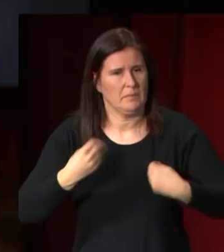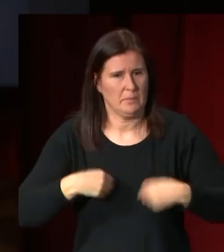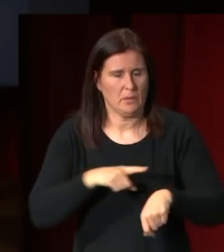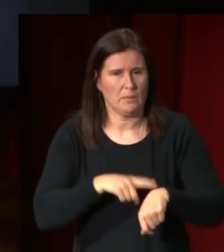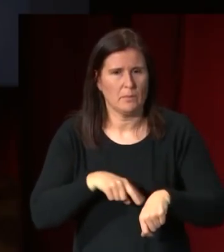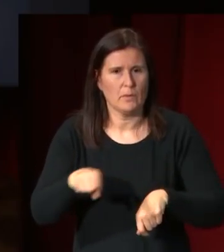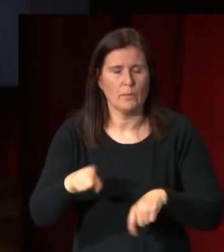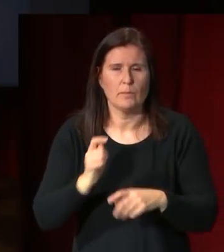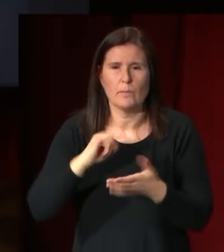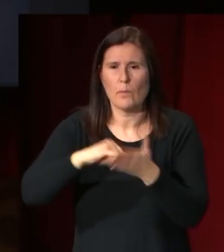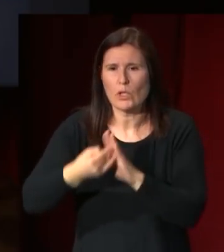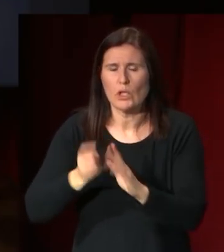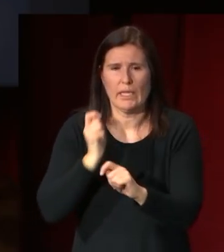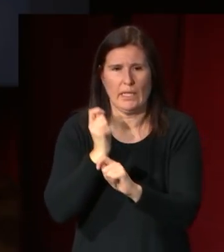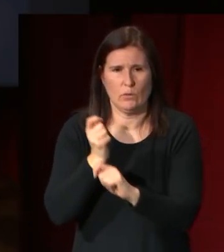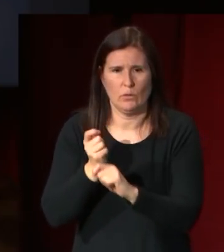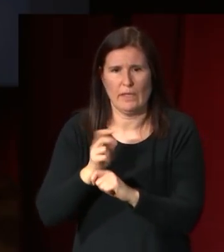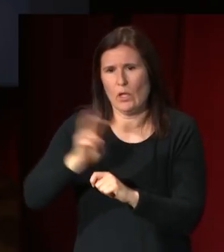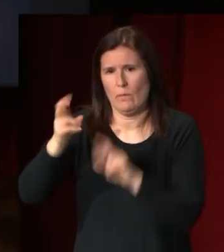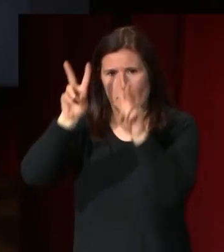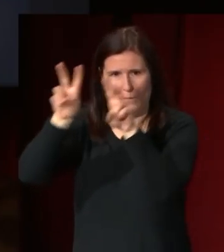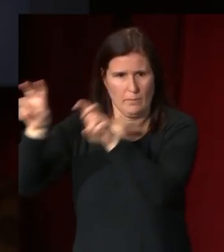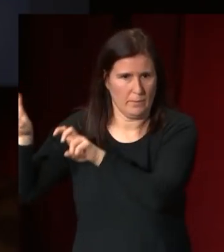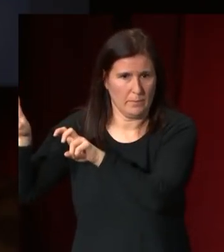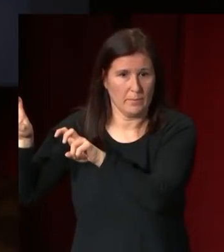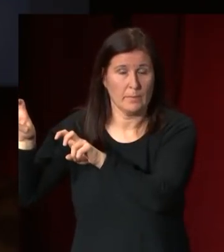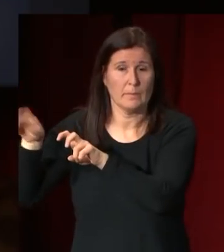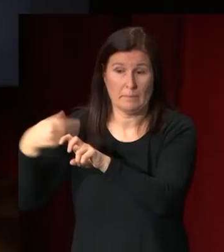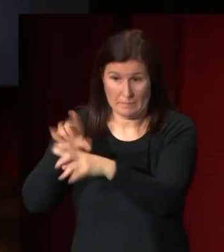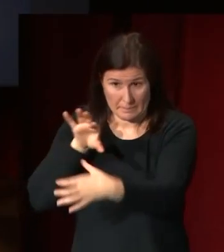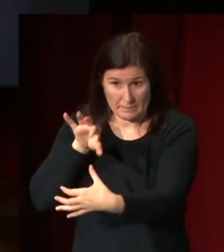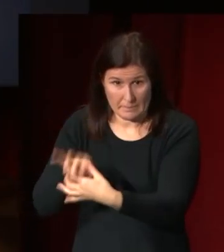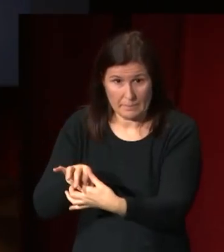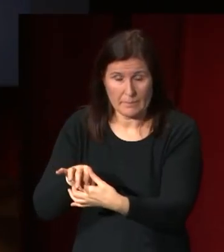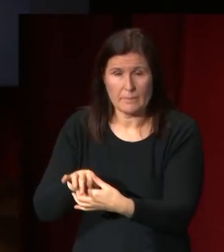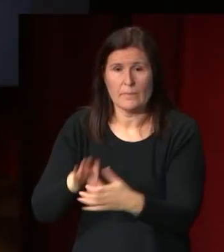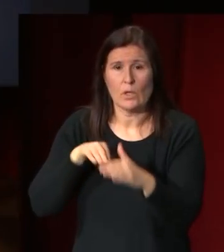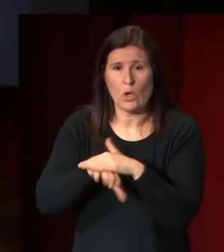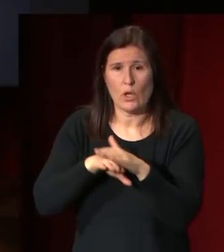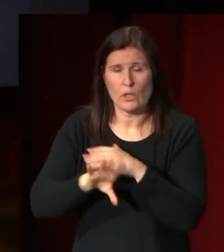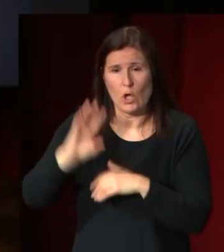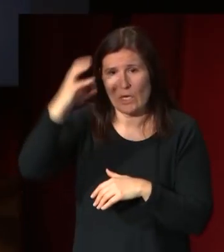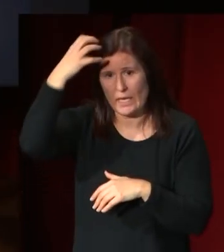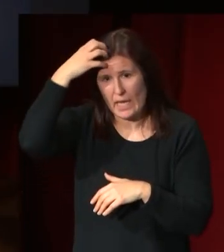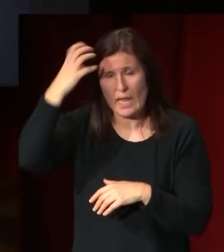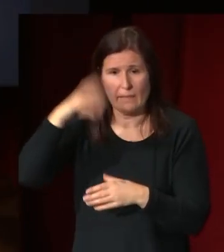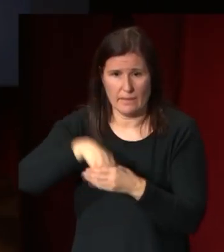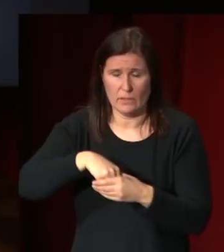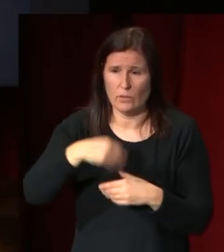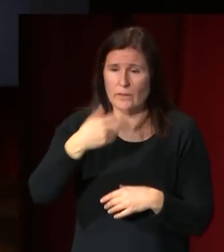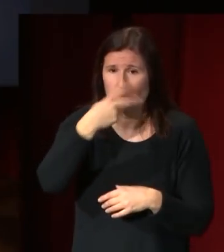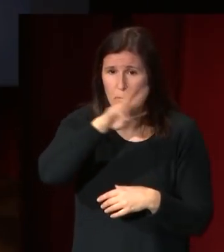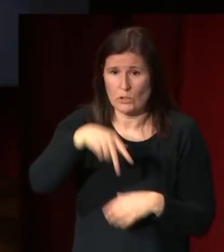escultura de otra temática y en ese sentido en la colección real y por tanto hoy en el museo del prado